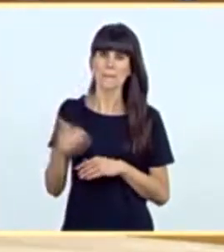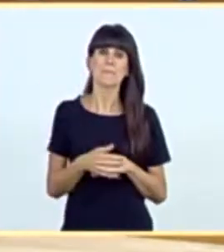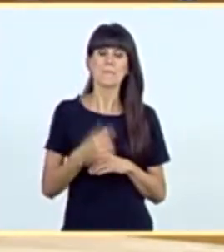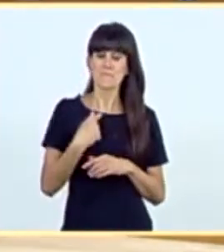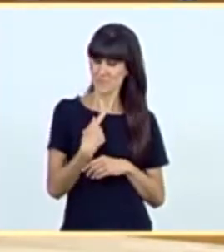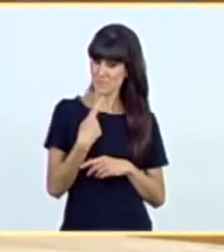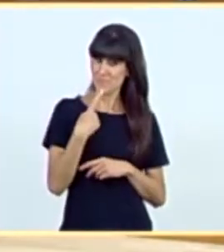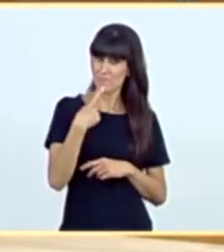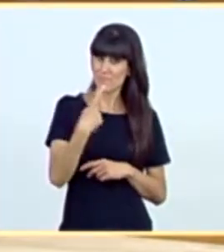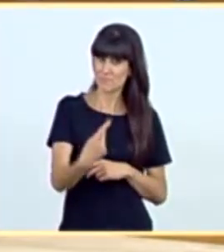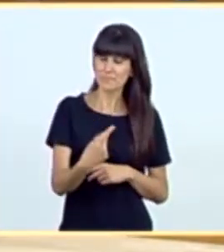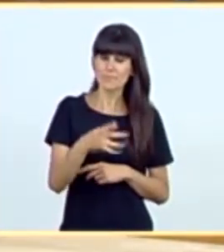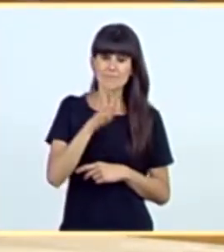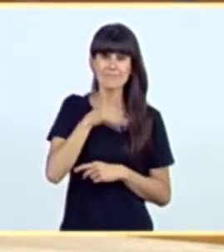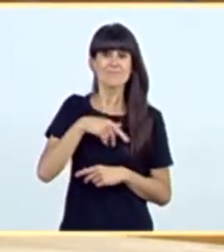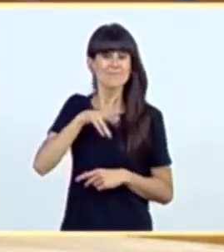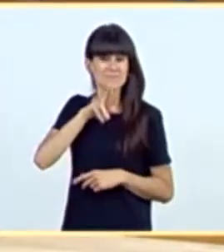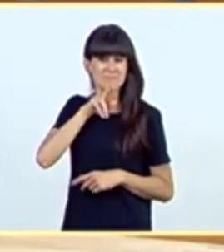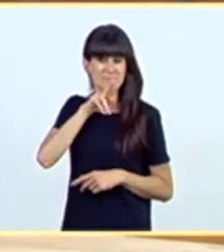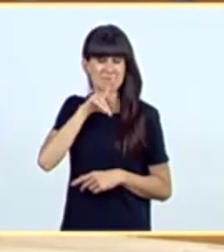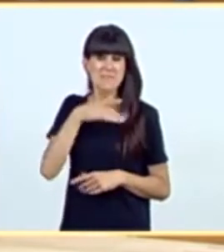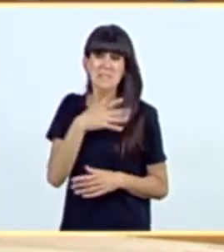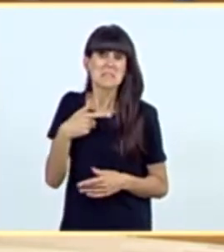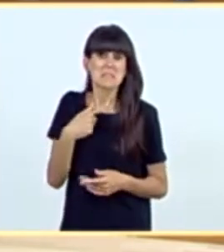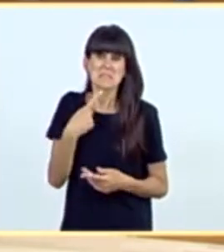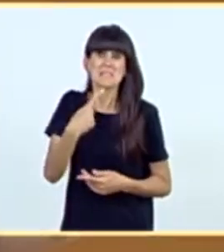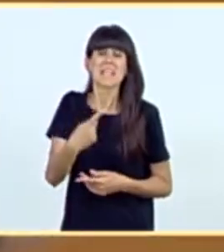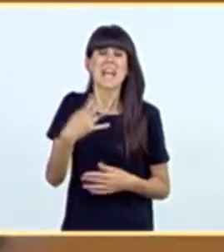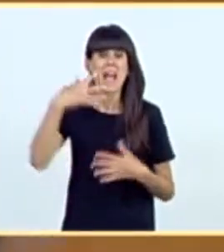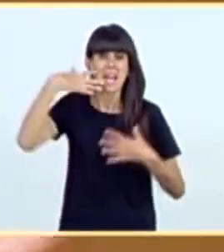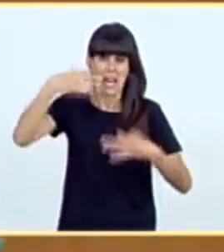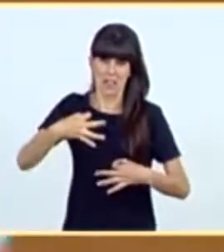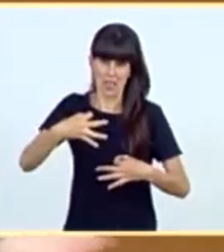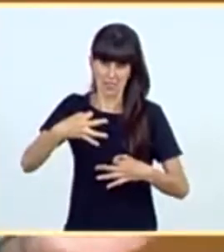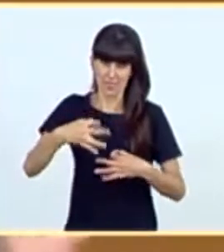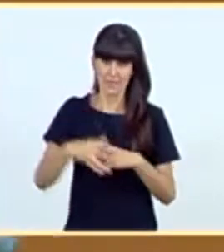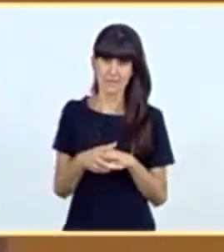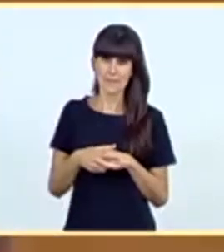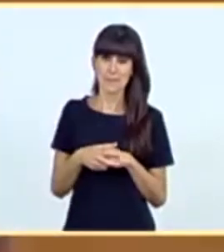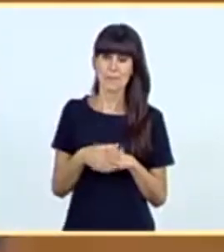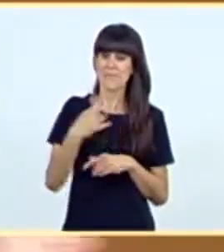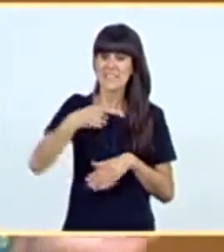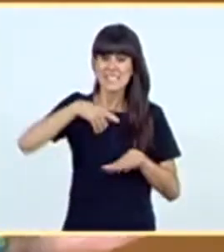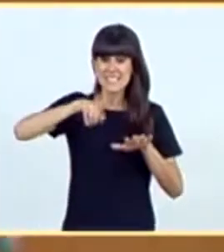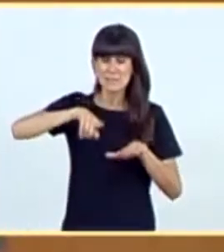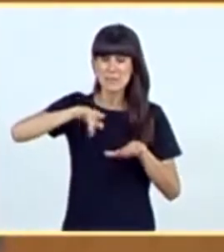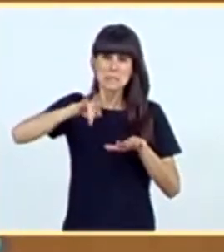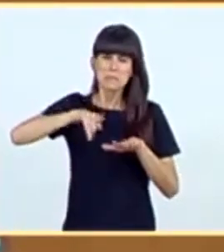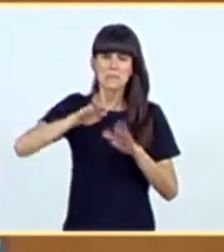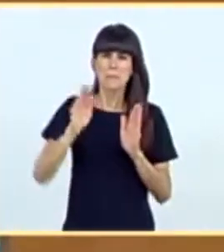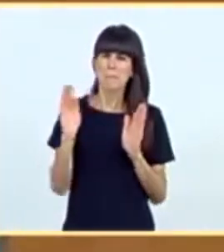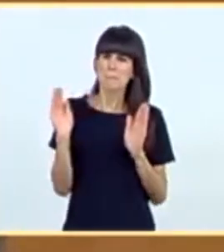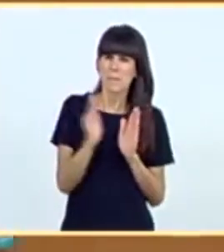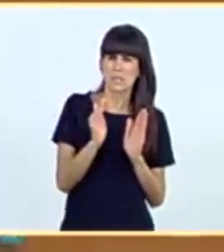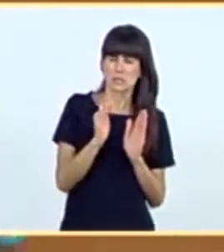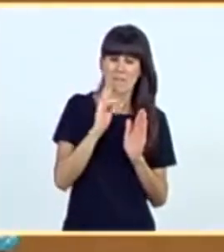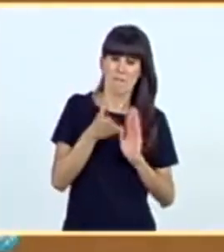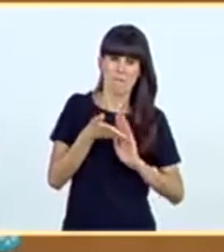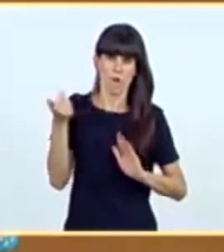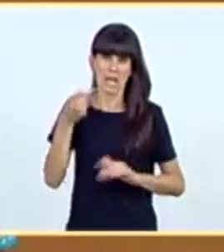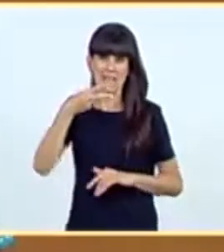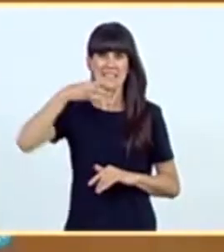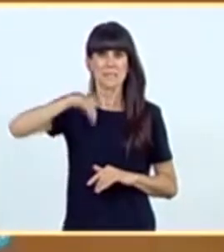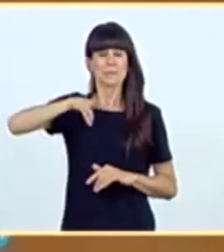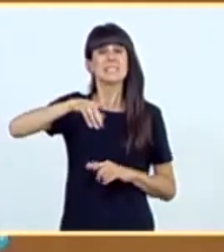Decía que le estoy hablando de realidades, señoría. En menos de seis meses, quitando tres meses y medio, hemos